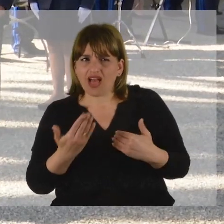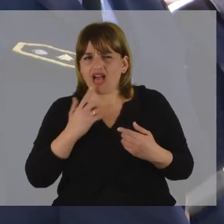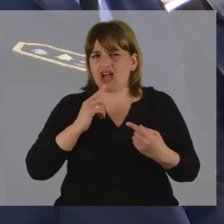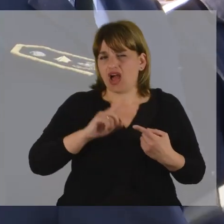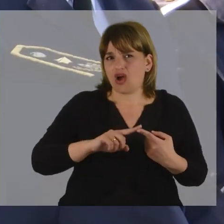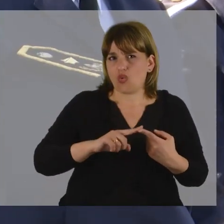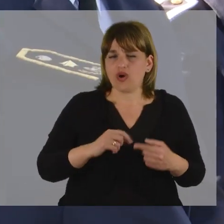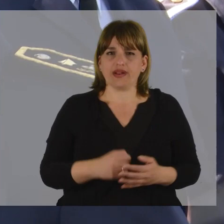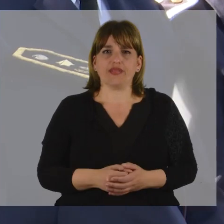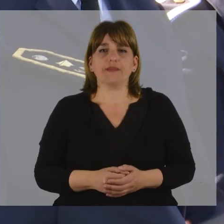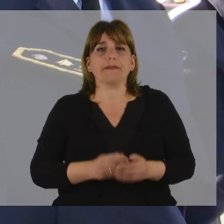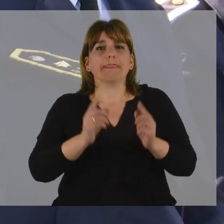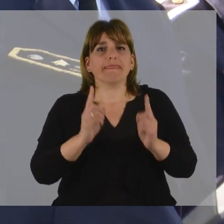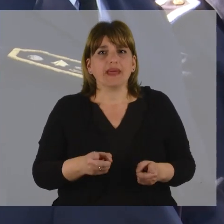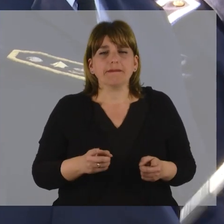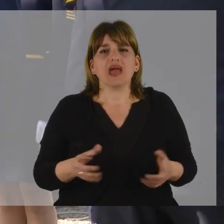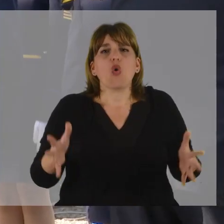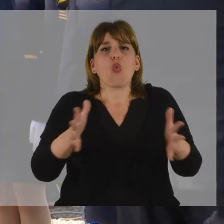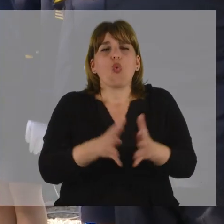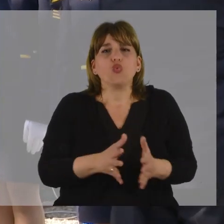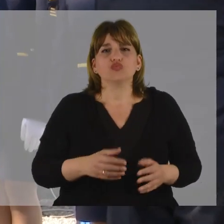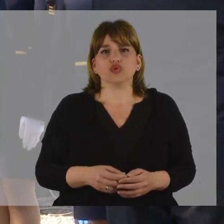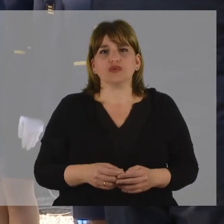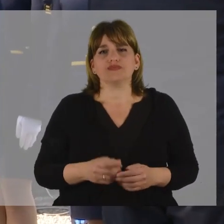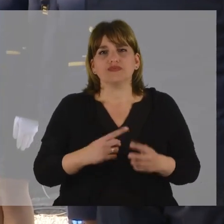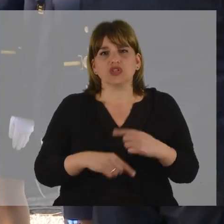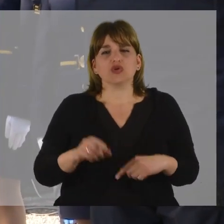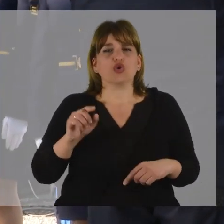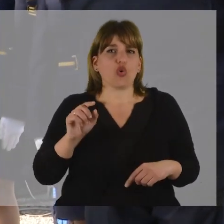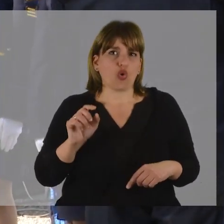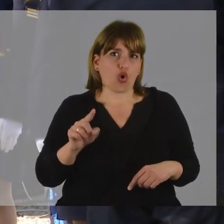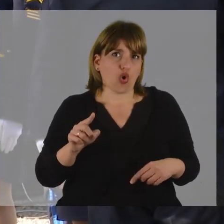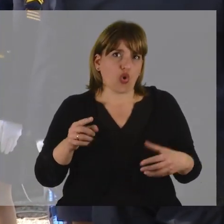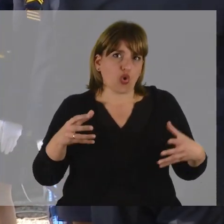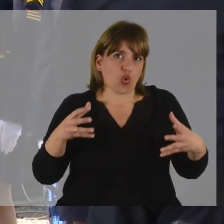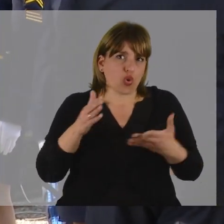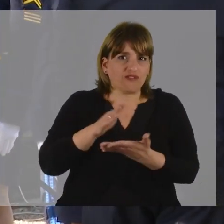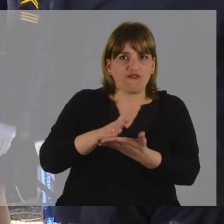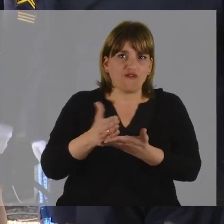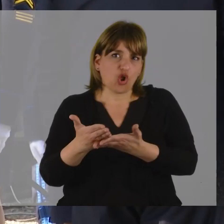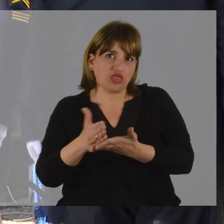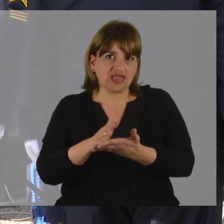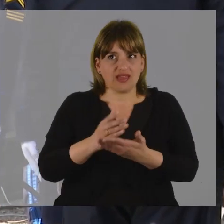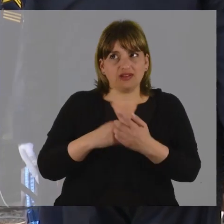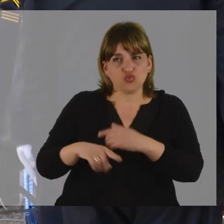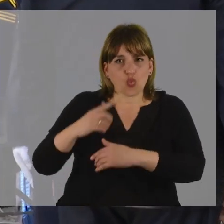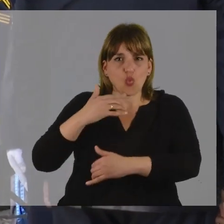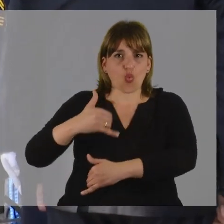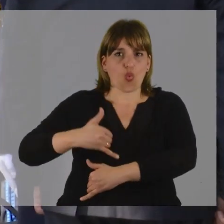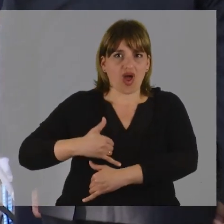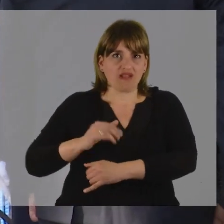conversando conjuntamente con la Guardia de Frontera